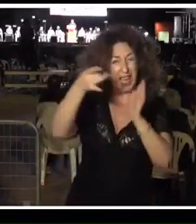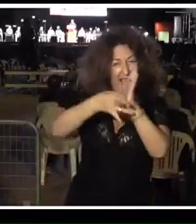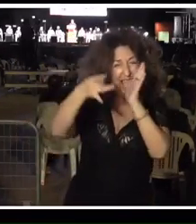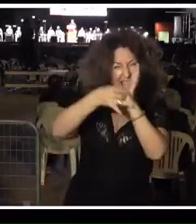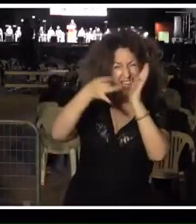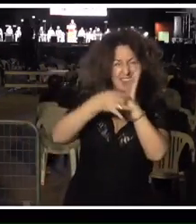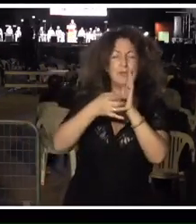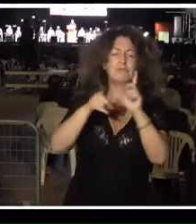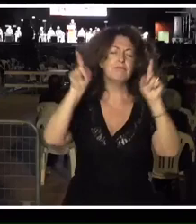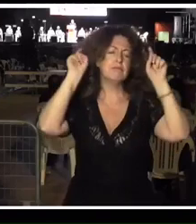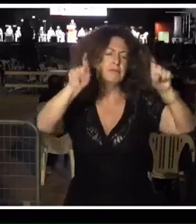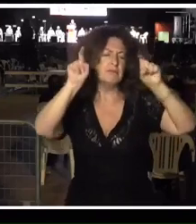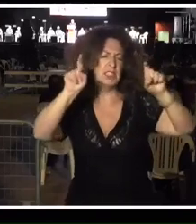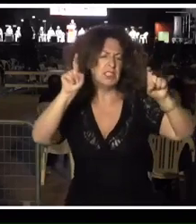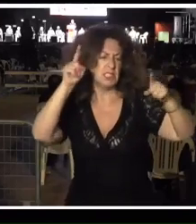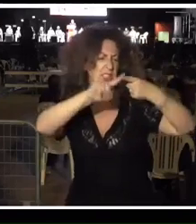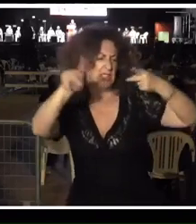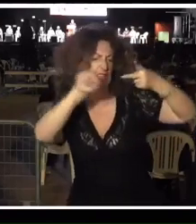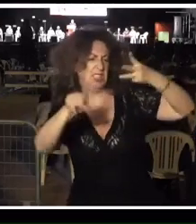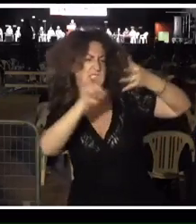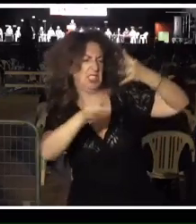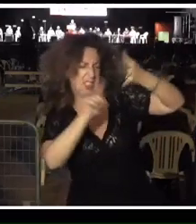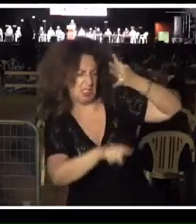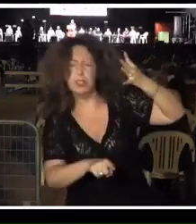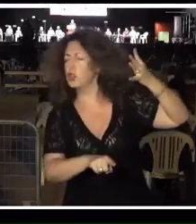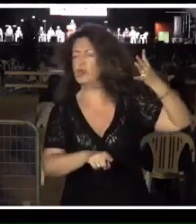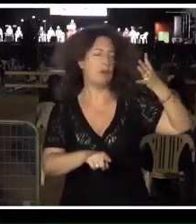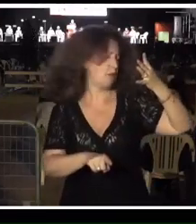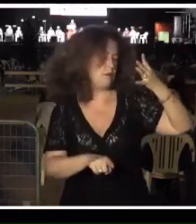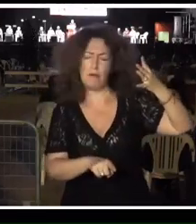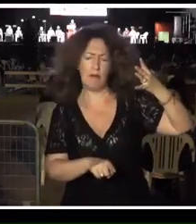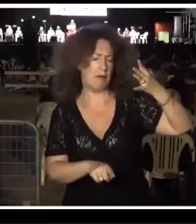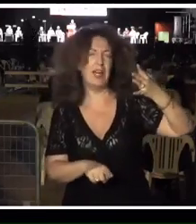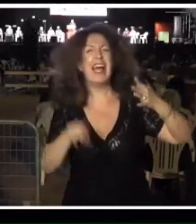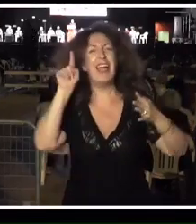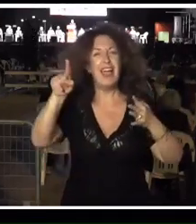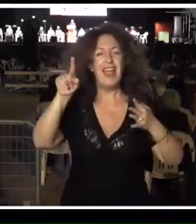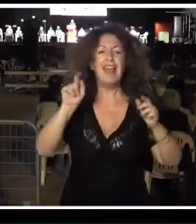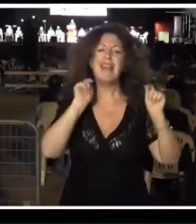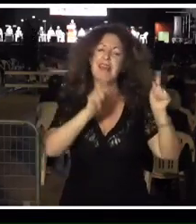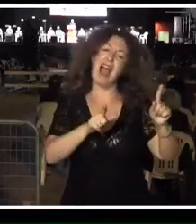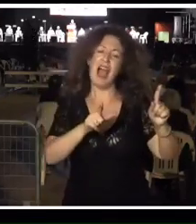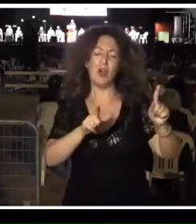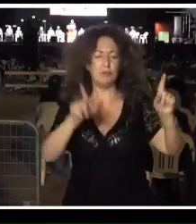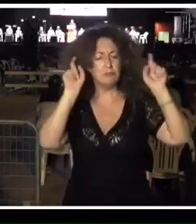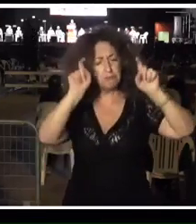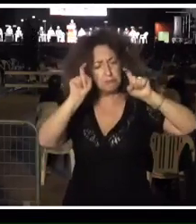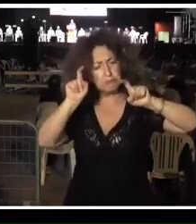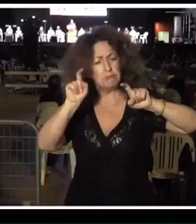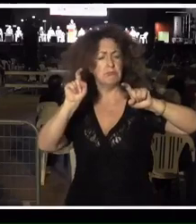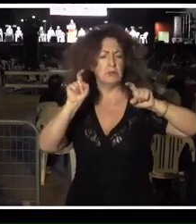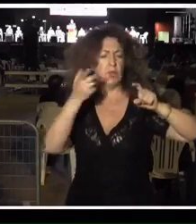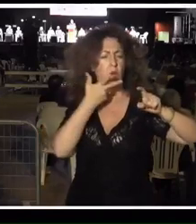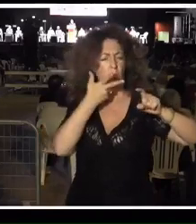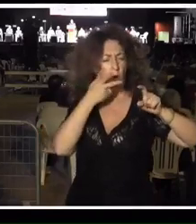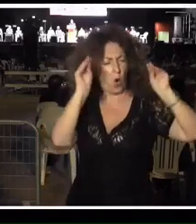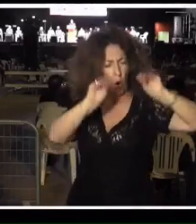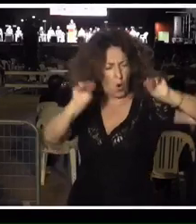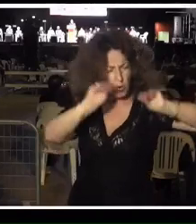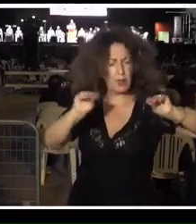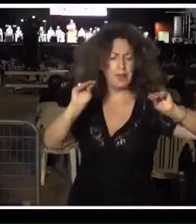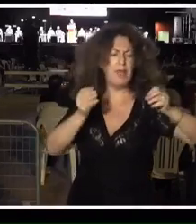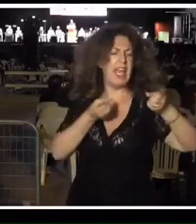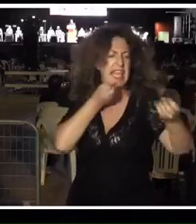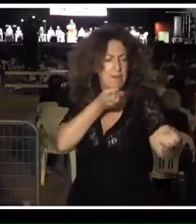lecciones en el sentido de itinerarios cerrados. Julio aportaba conocimiento, aportaba información, aportaba